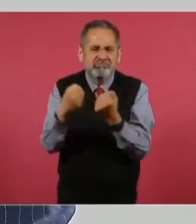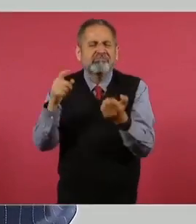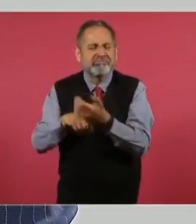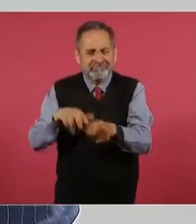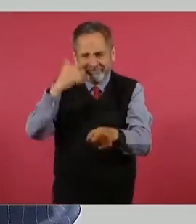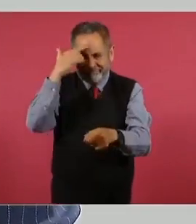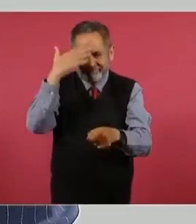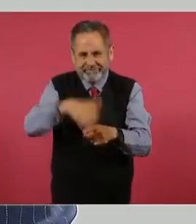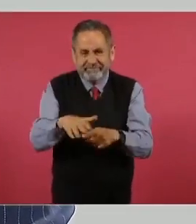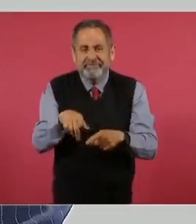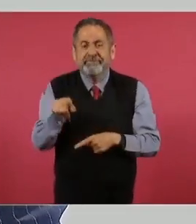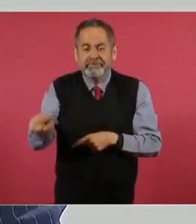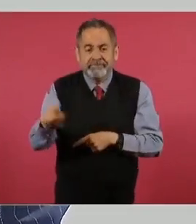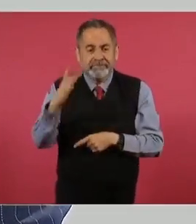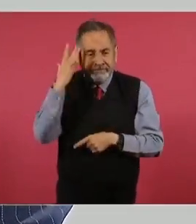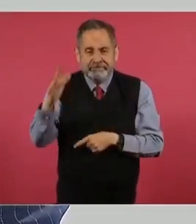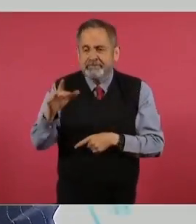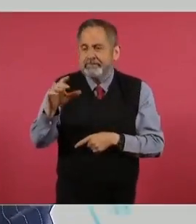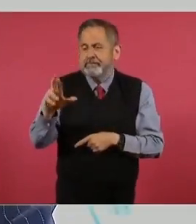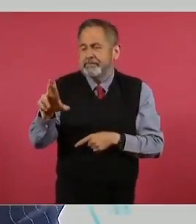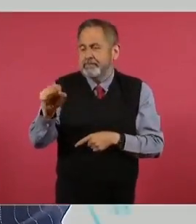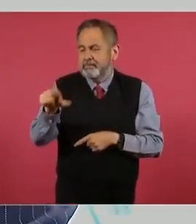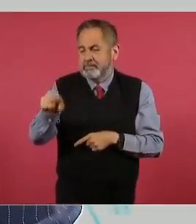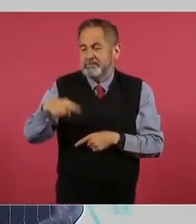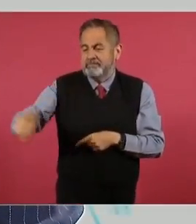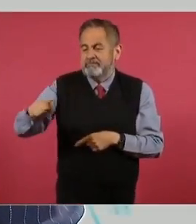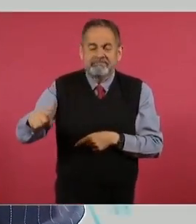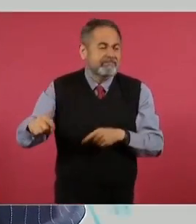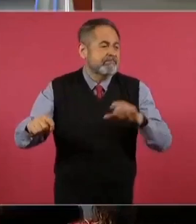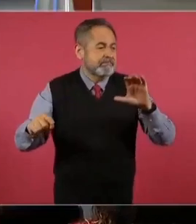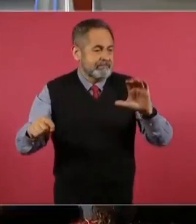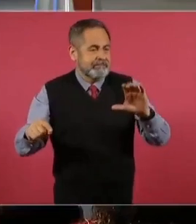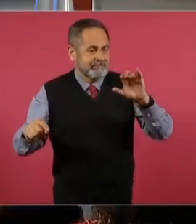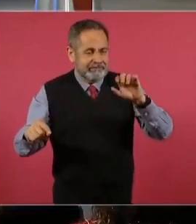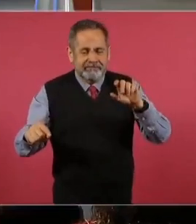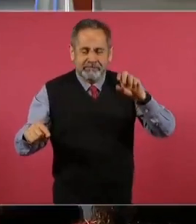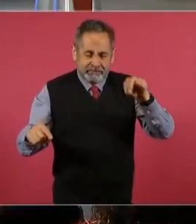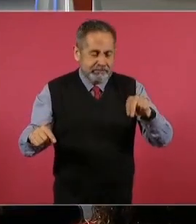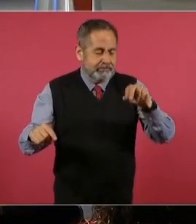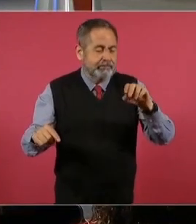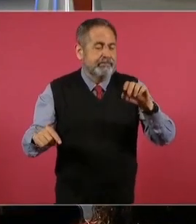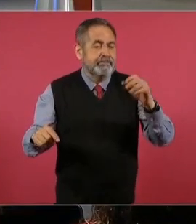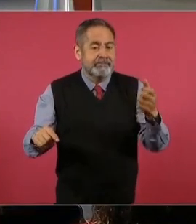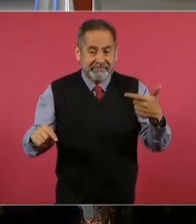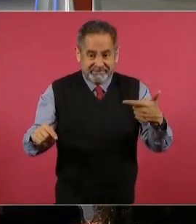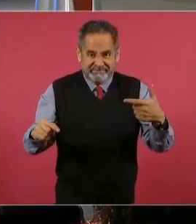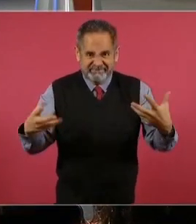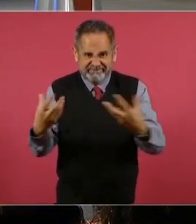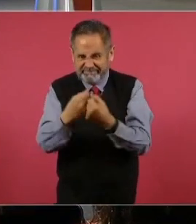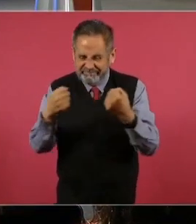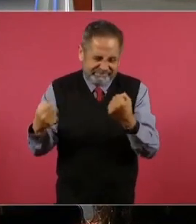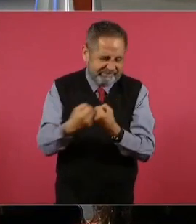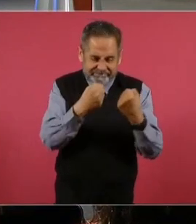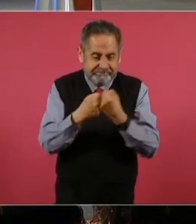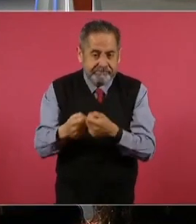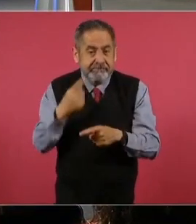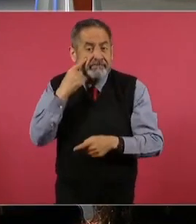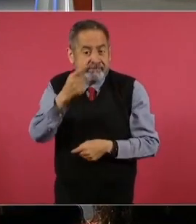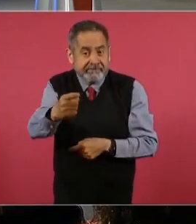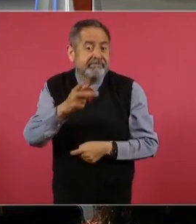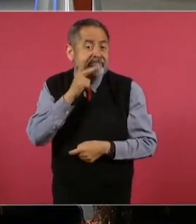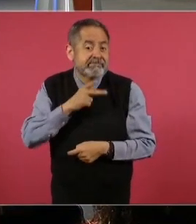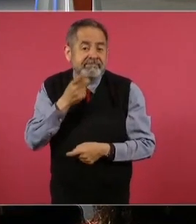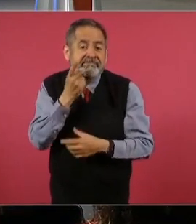mencionado cartel de Santa Rosa. Según los reportes de Pemex, Guanajuato ocupó el primer